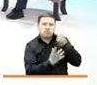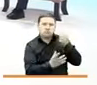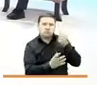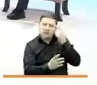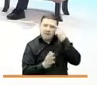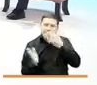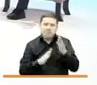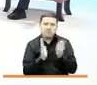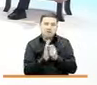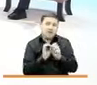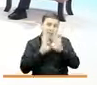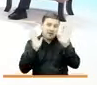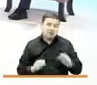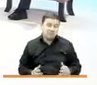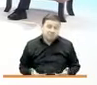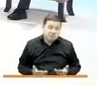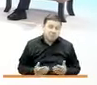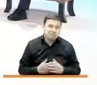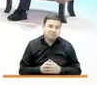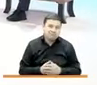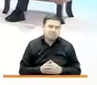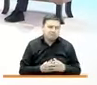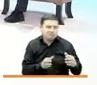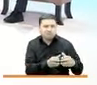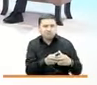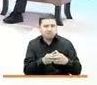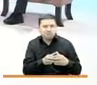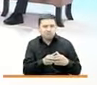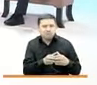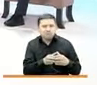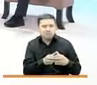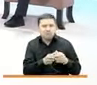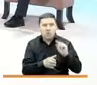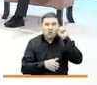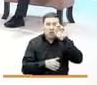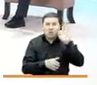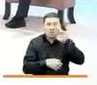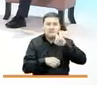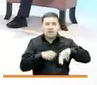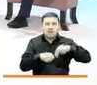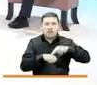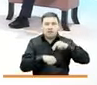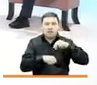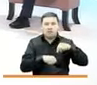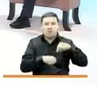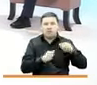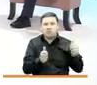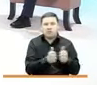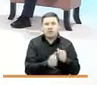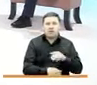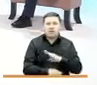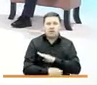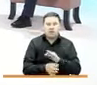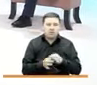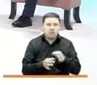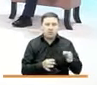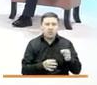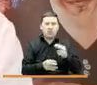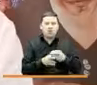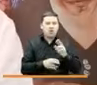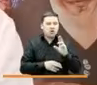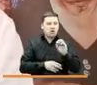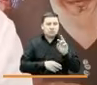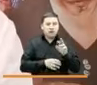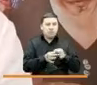plan claro está también en cooperación con la gobernación de Nariño y la alcaldía municipal del Rosario